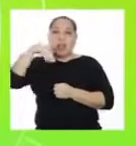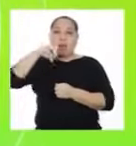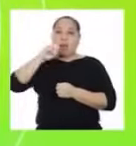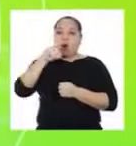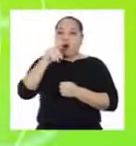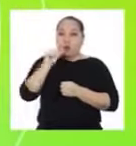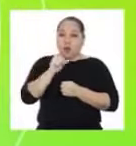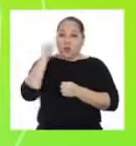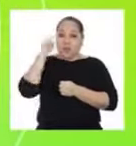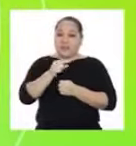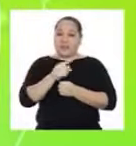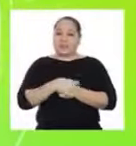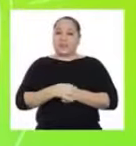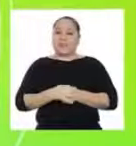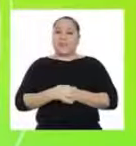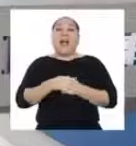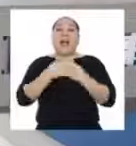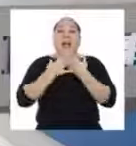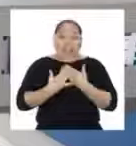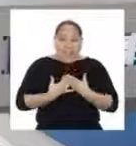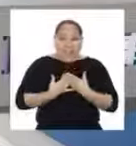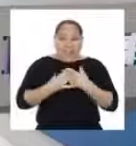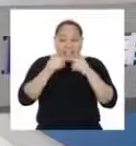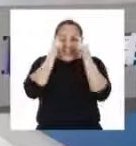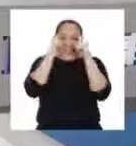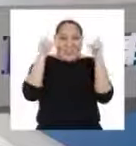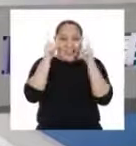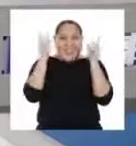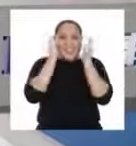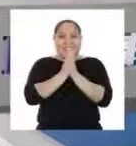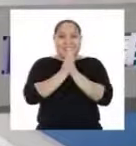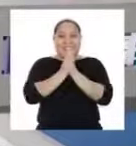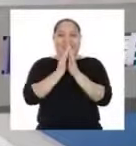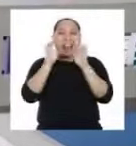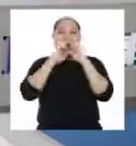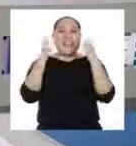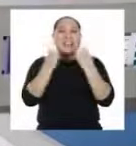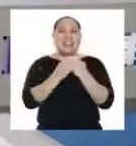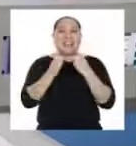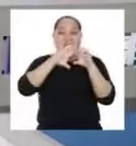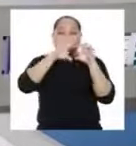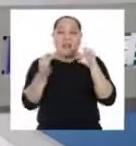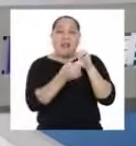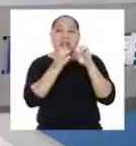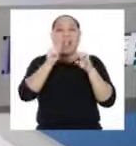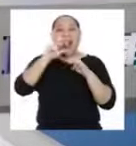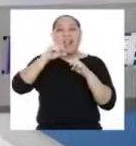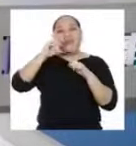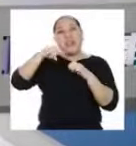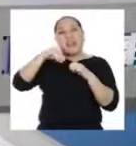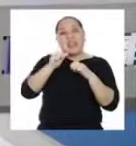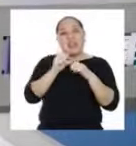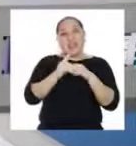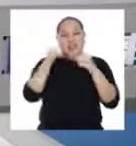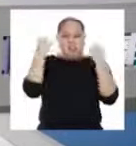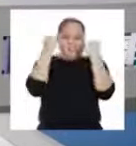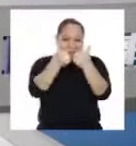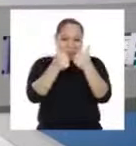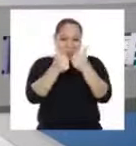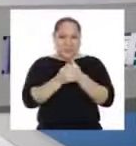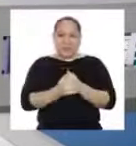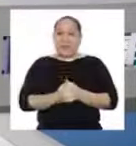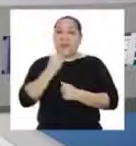caso, la moda es la aplicación B. ¡Estoy impresionada, Equipo Armadillo! ¡Muy bien!